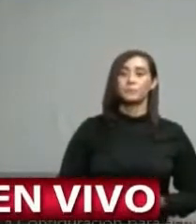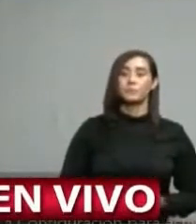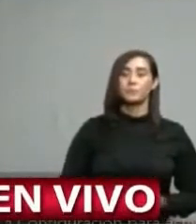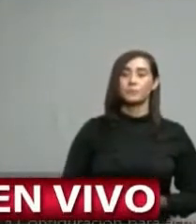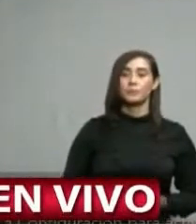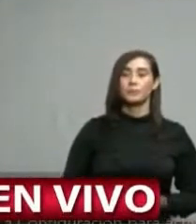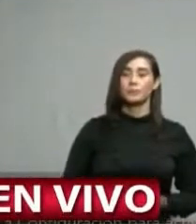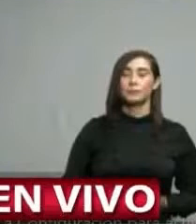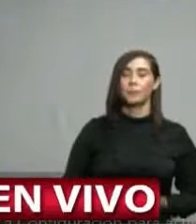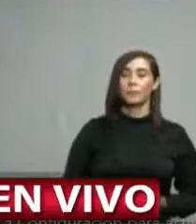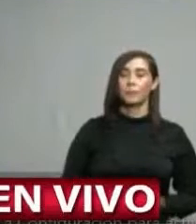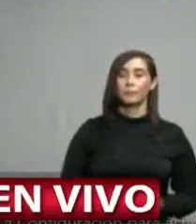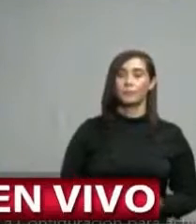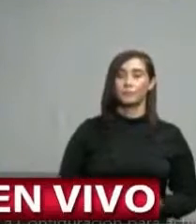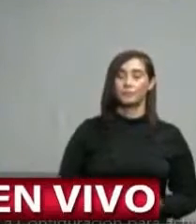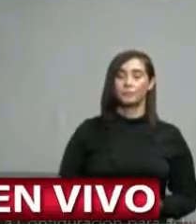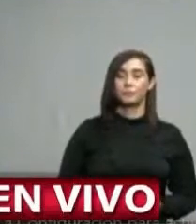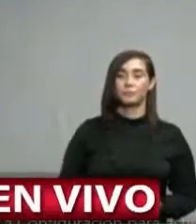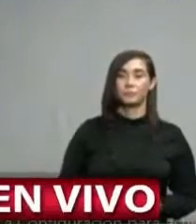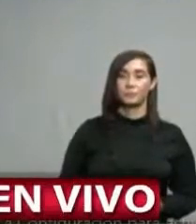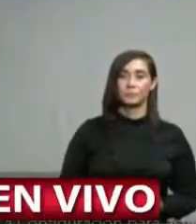pacientes con COVID-19.